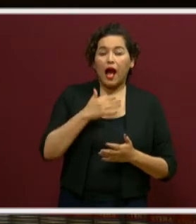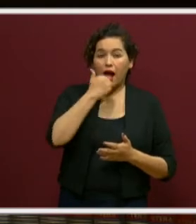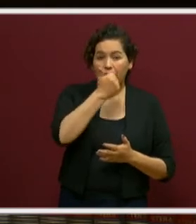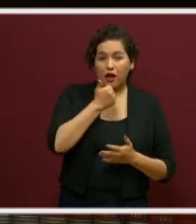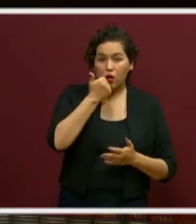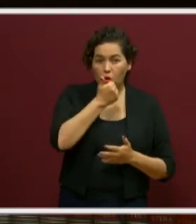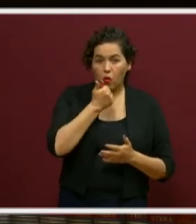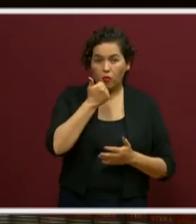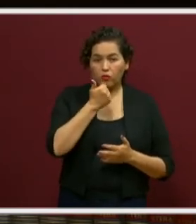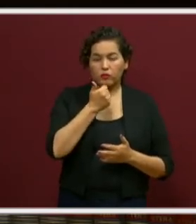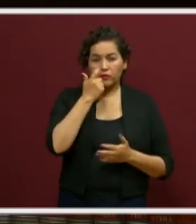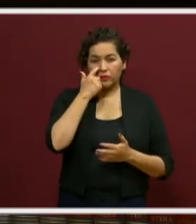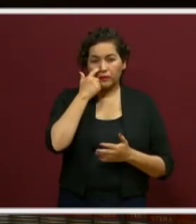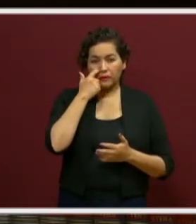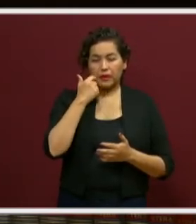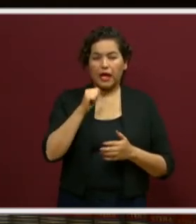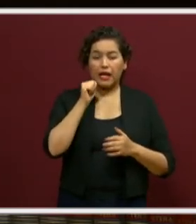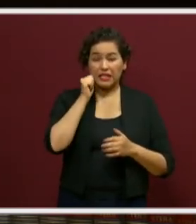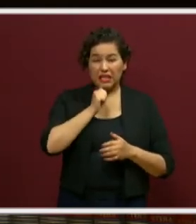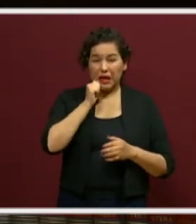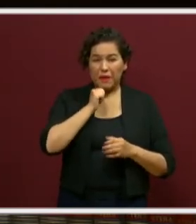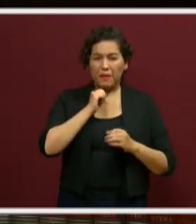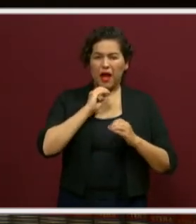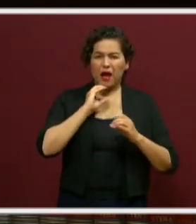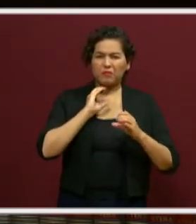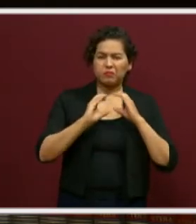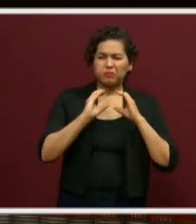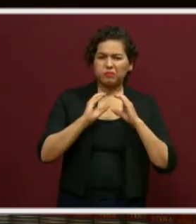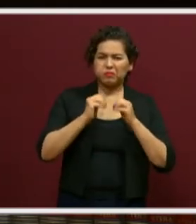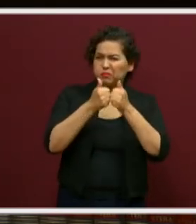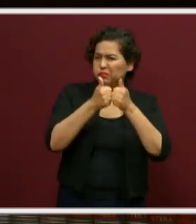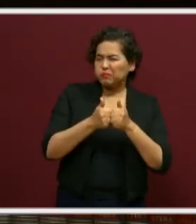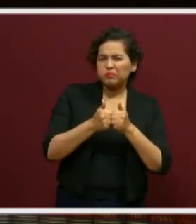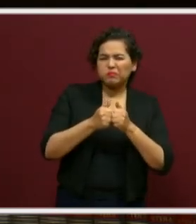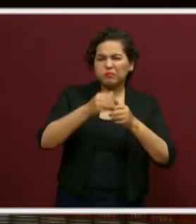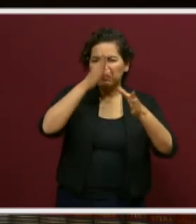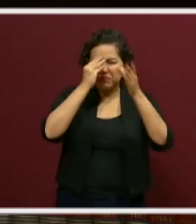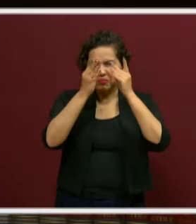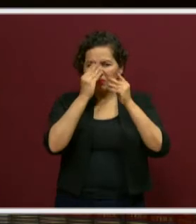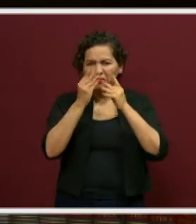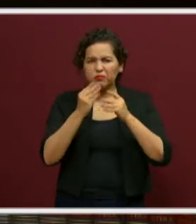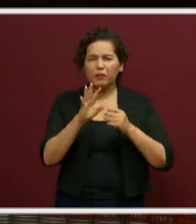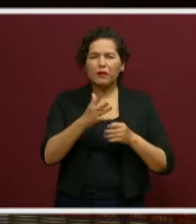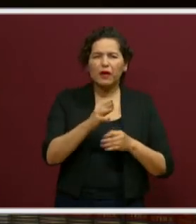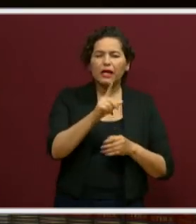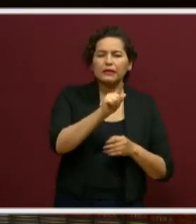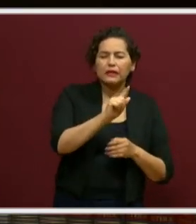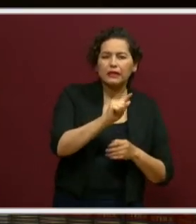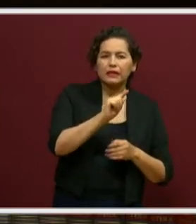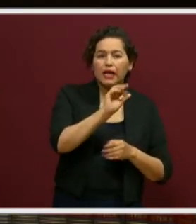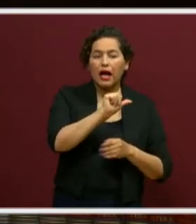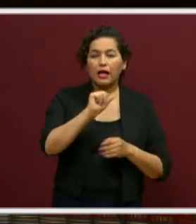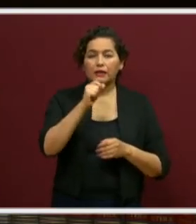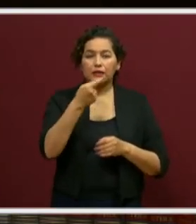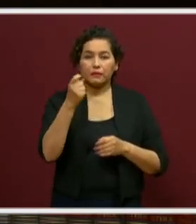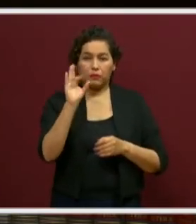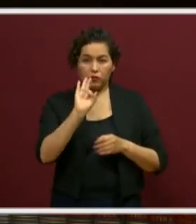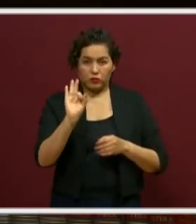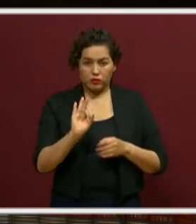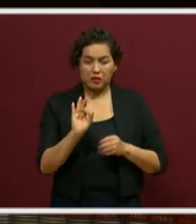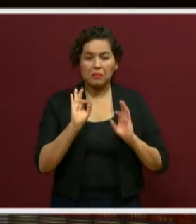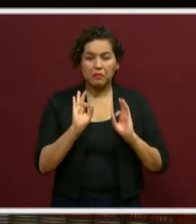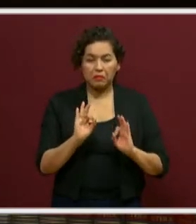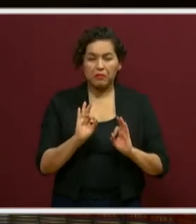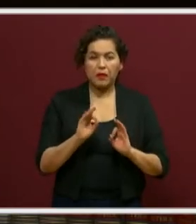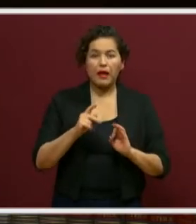manera permanente alcanzaron arriba entre el 70% y el 100%. Y los que estuvieron